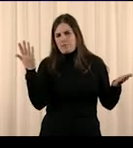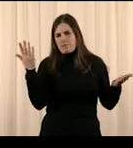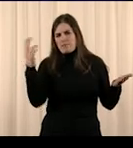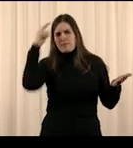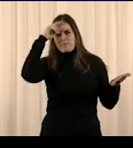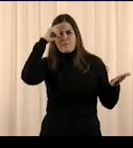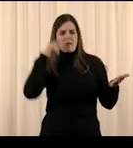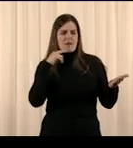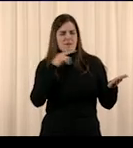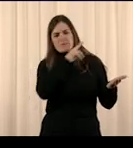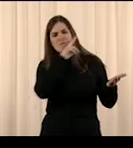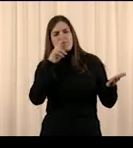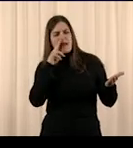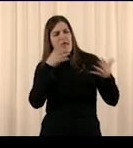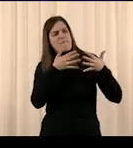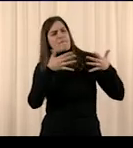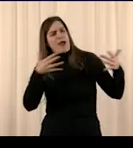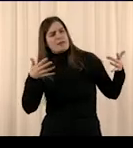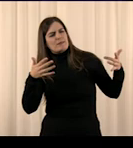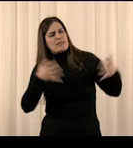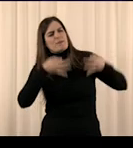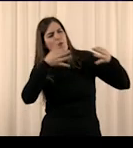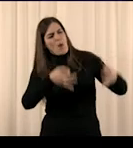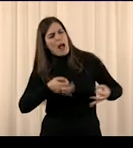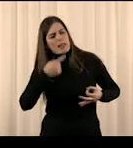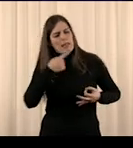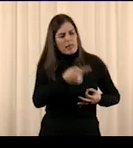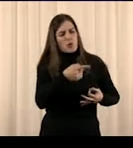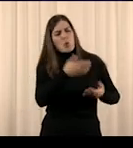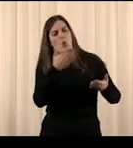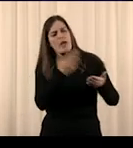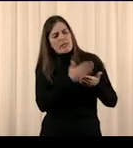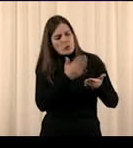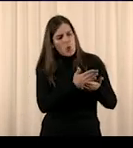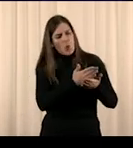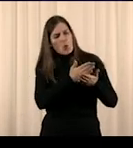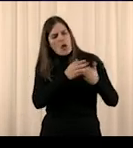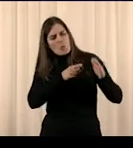Y llegó ese mantra tan extendido por todo el mundo. Estudia mucho para que llegues a ser alguien.